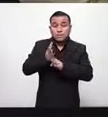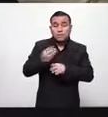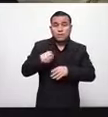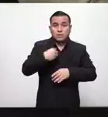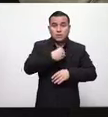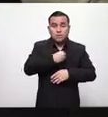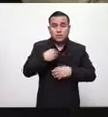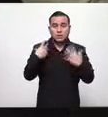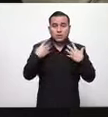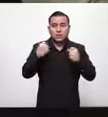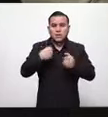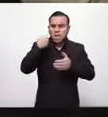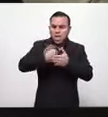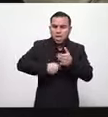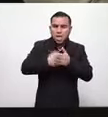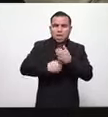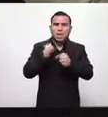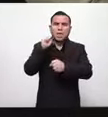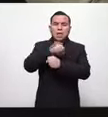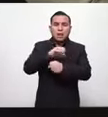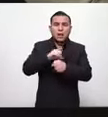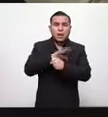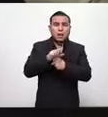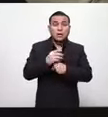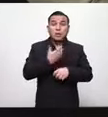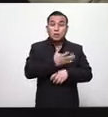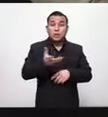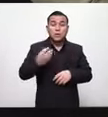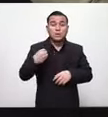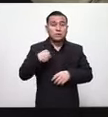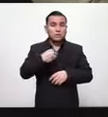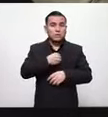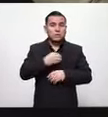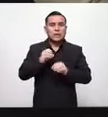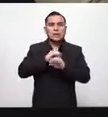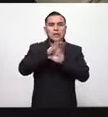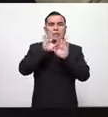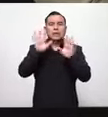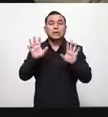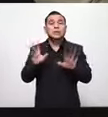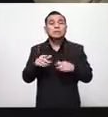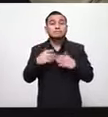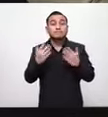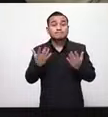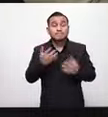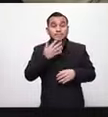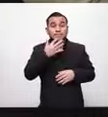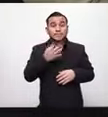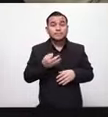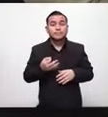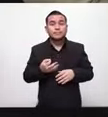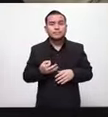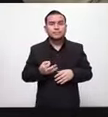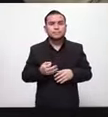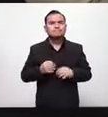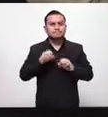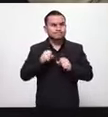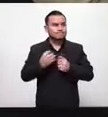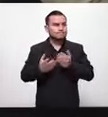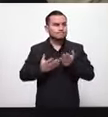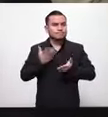que están en primera línea los amigos médicos que han sido tan claros en darnos la disposición